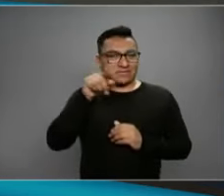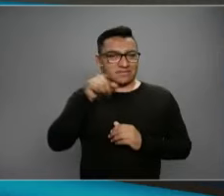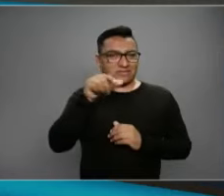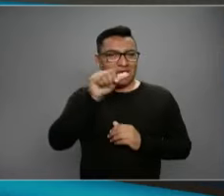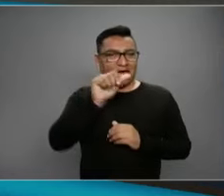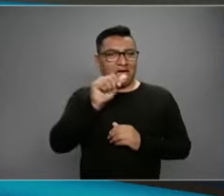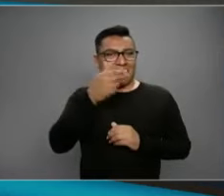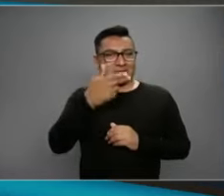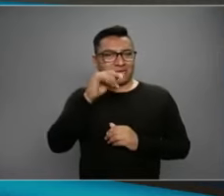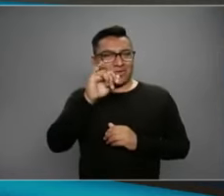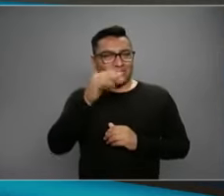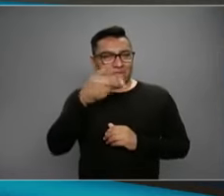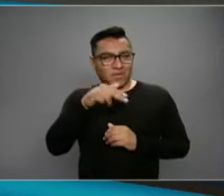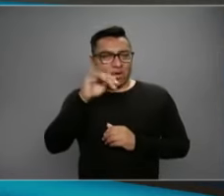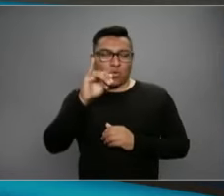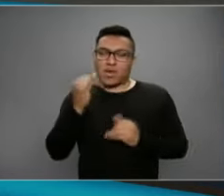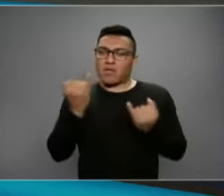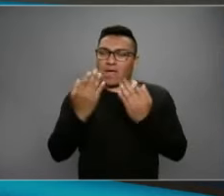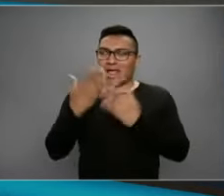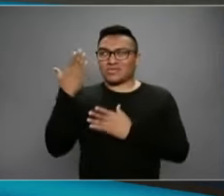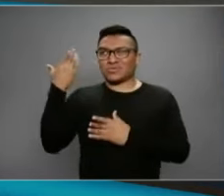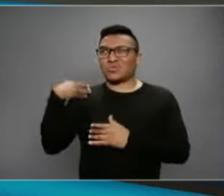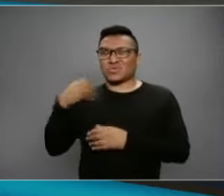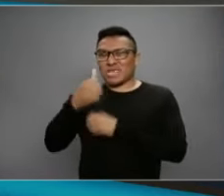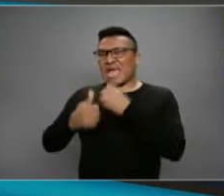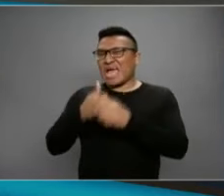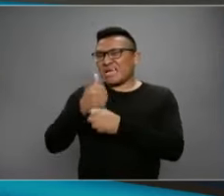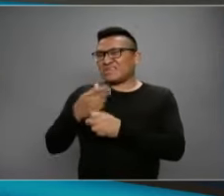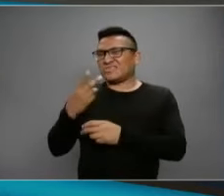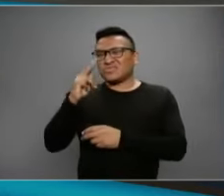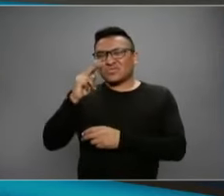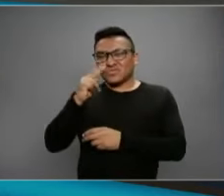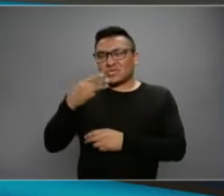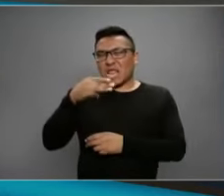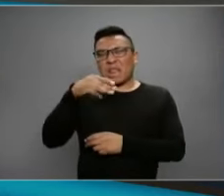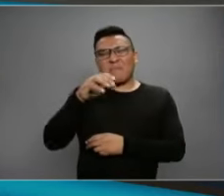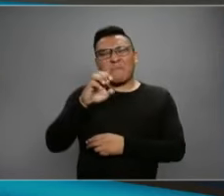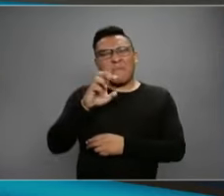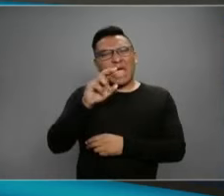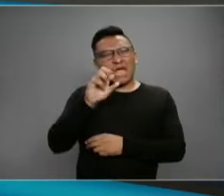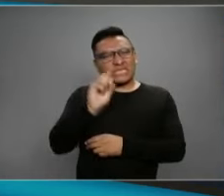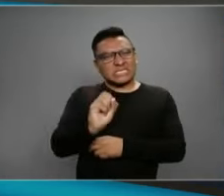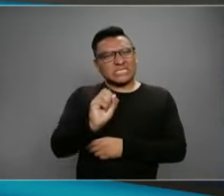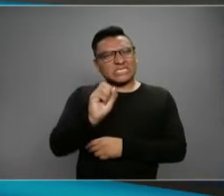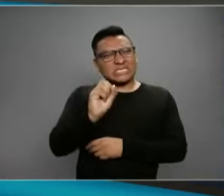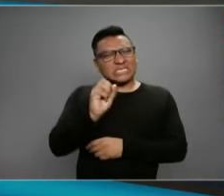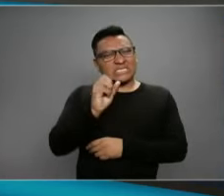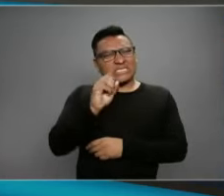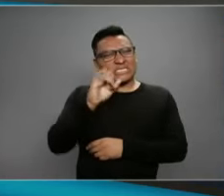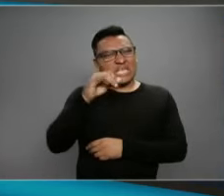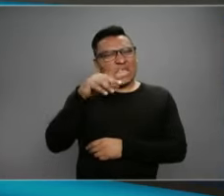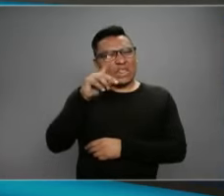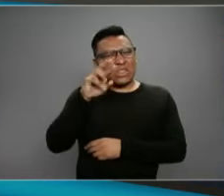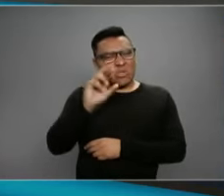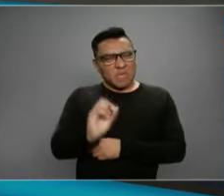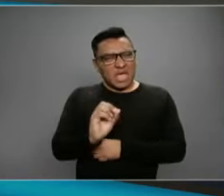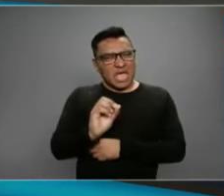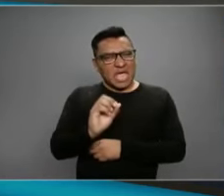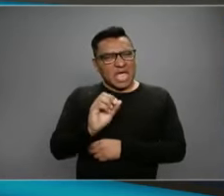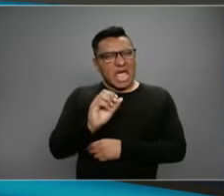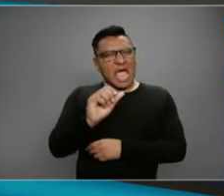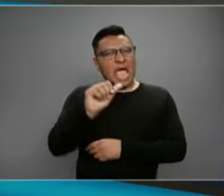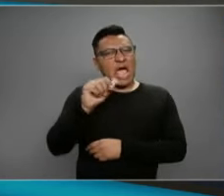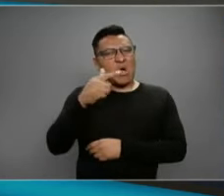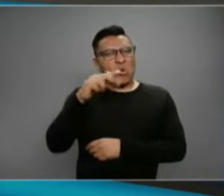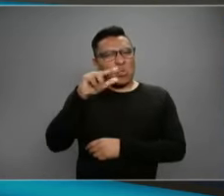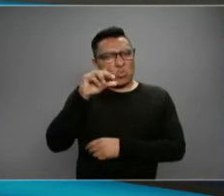con otros tipos de virus. También hace algunos años, el MERS, si recuerdan el síndrome agudo respiratorio del Medio